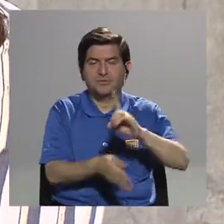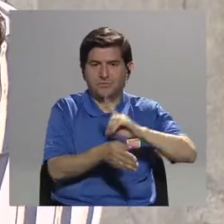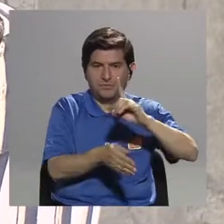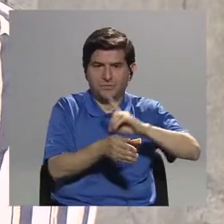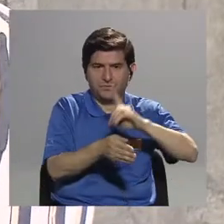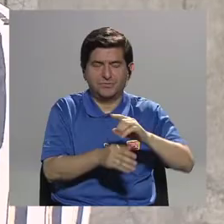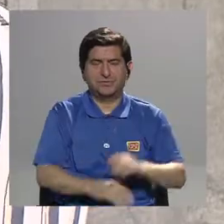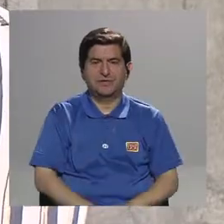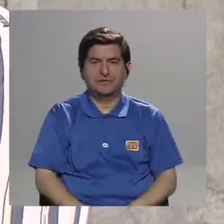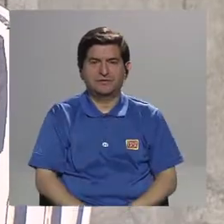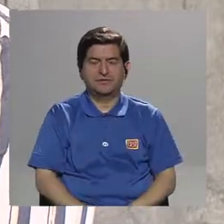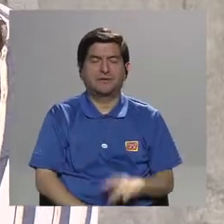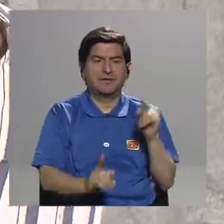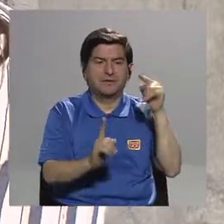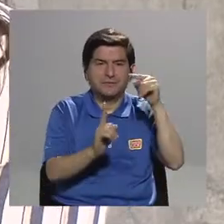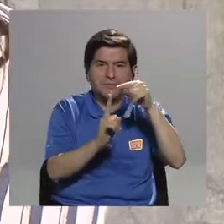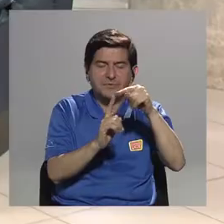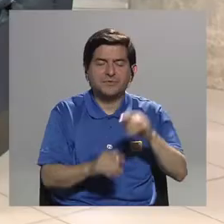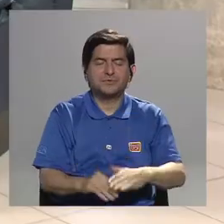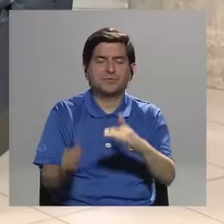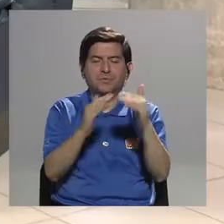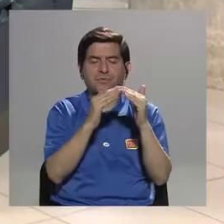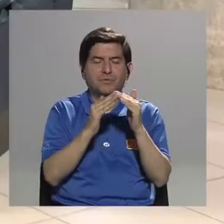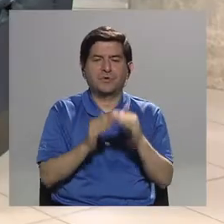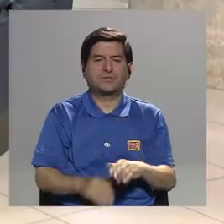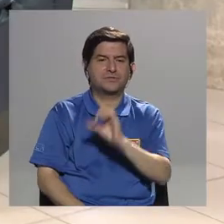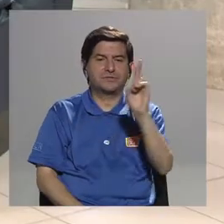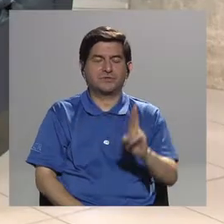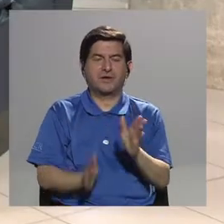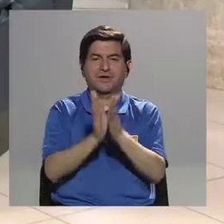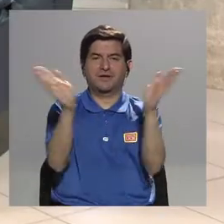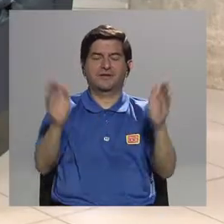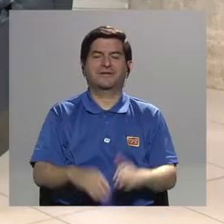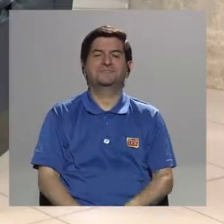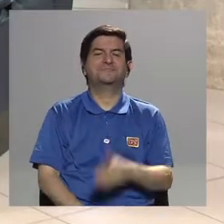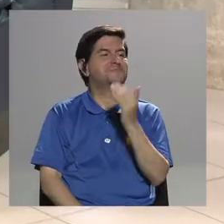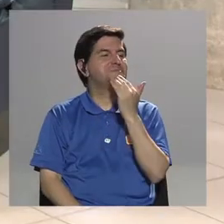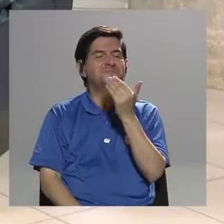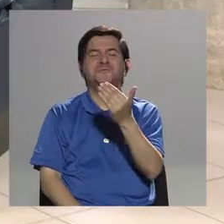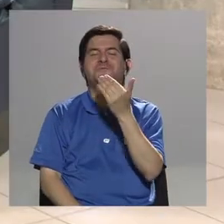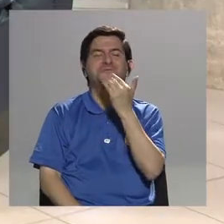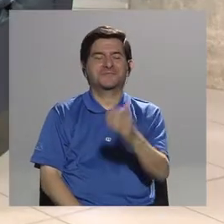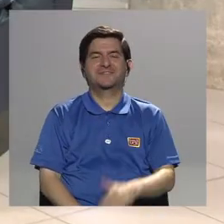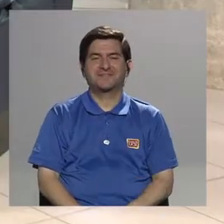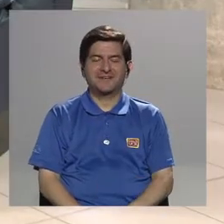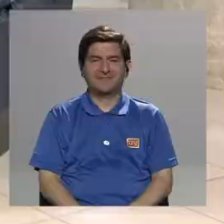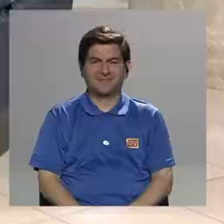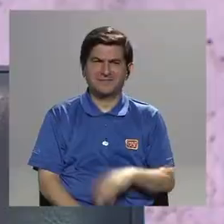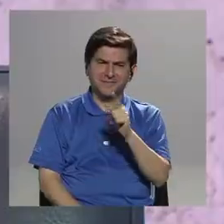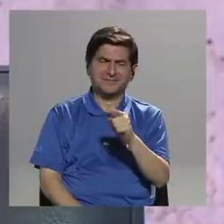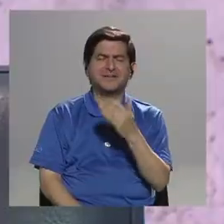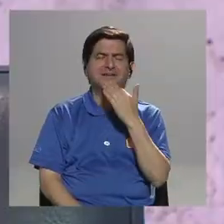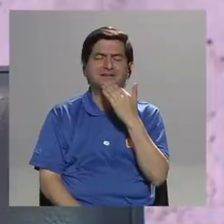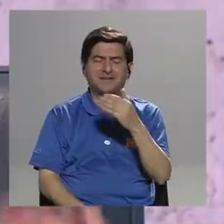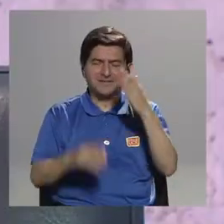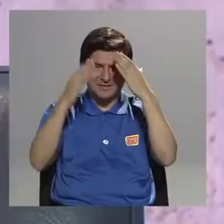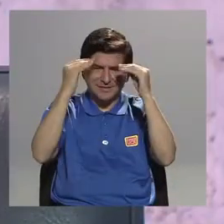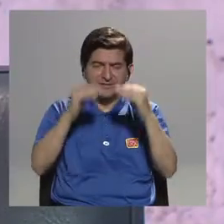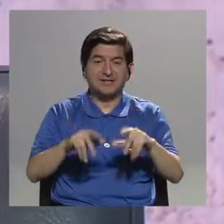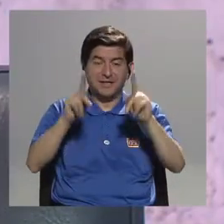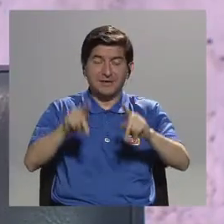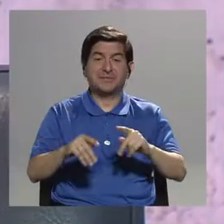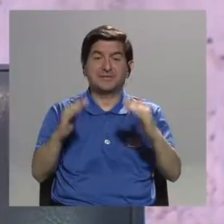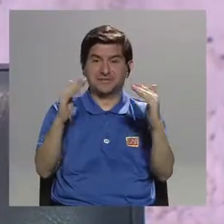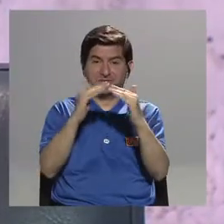la población costarricense en general. Así es. Muchísimas gracias por compartir con nosotros de esta información. Ojalá las personas en casa les haya